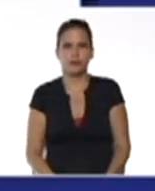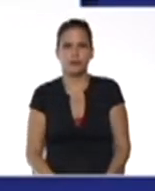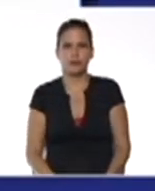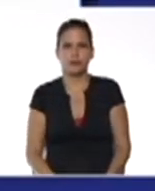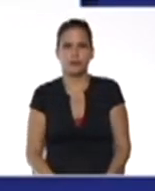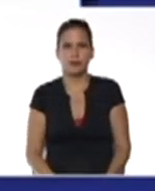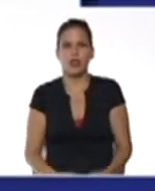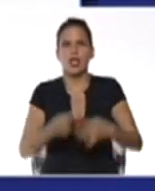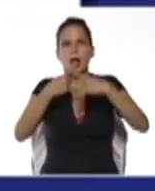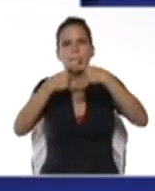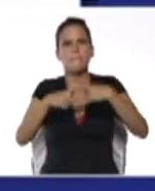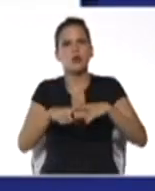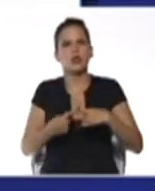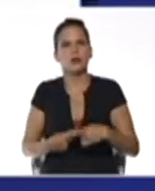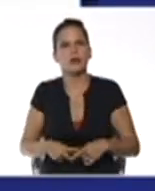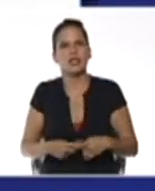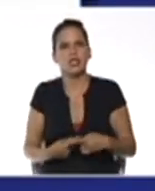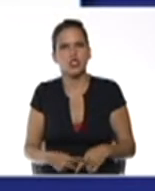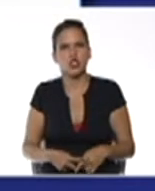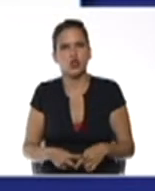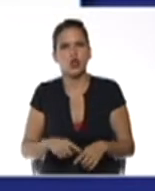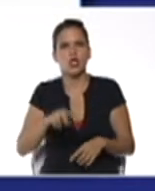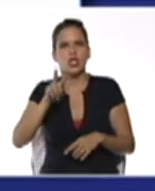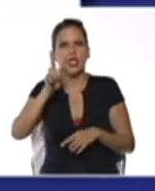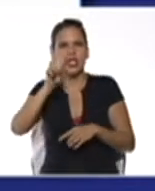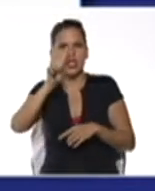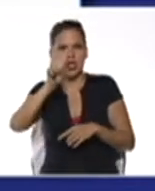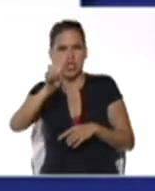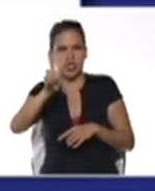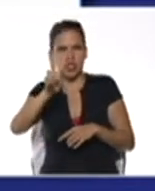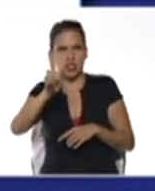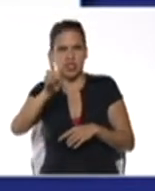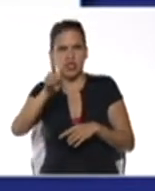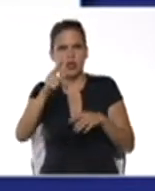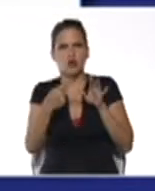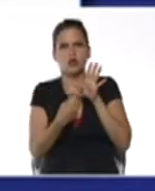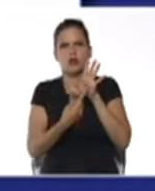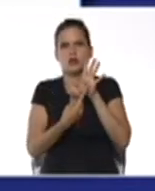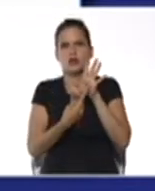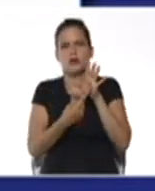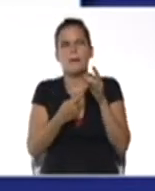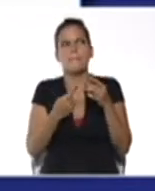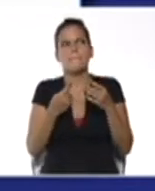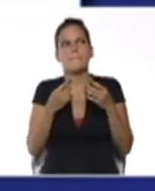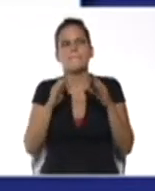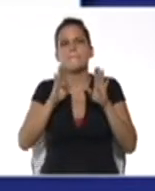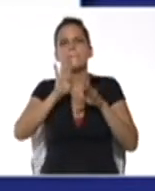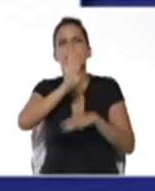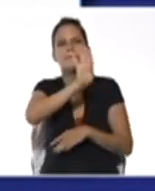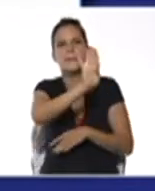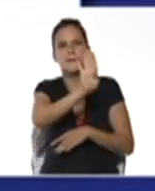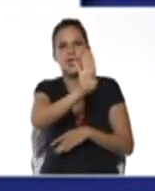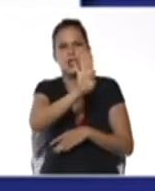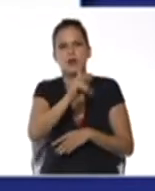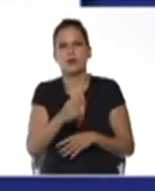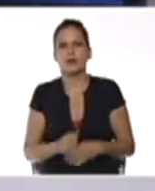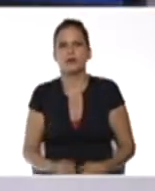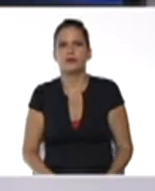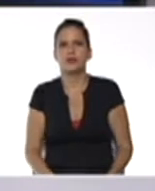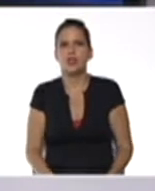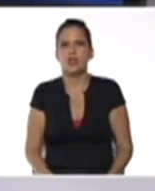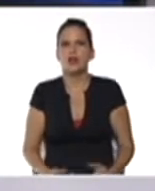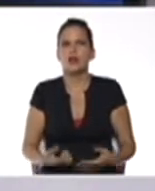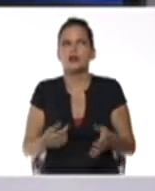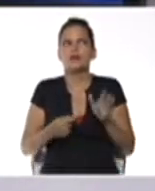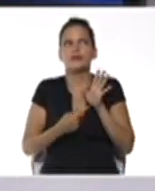La multiplicación de dos binomios. En primer lugar, en matemática, un binomio es una expresión que tiene